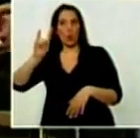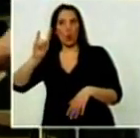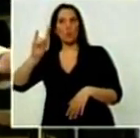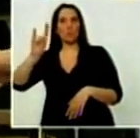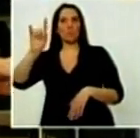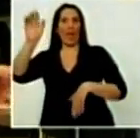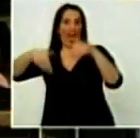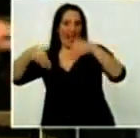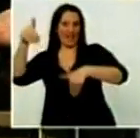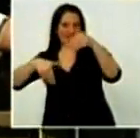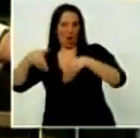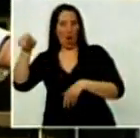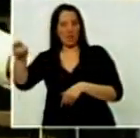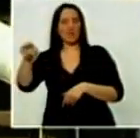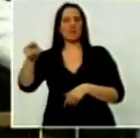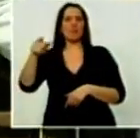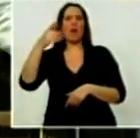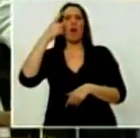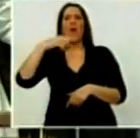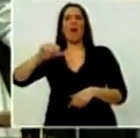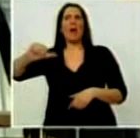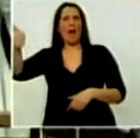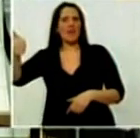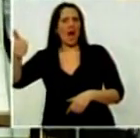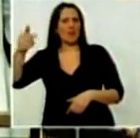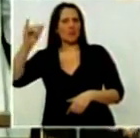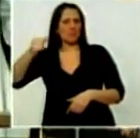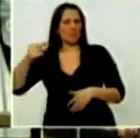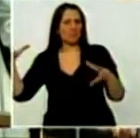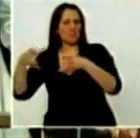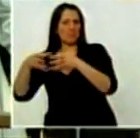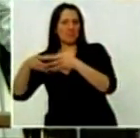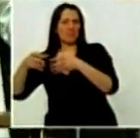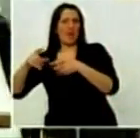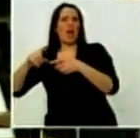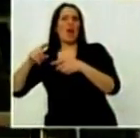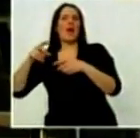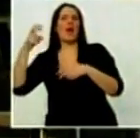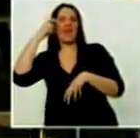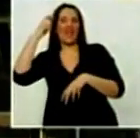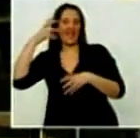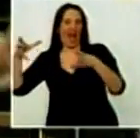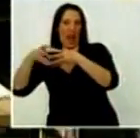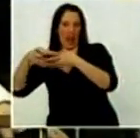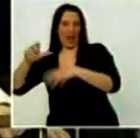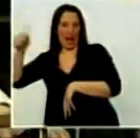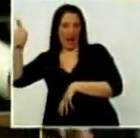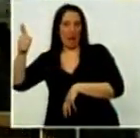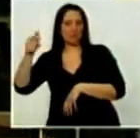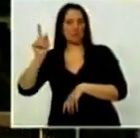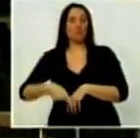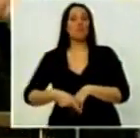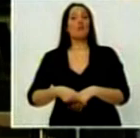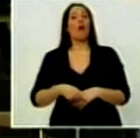conservadores y no los radicales, y ganaron, ganaron de vuelta en elecciones libres los radicales. Anularon también,